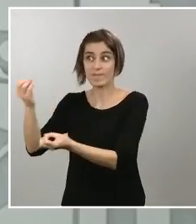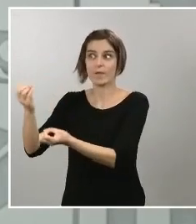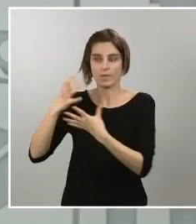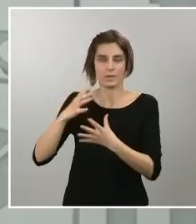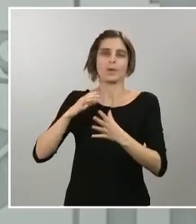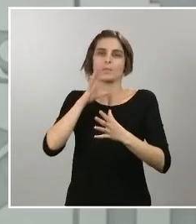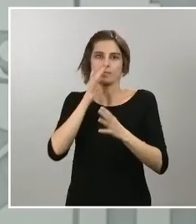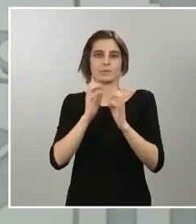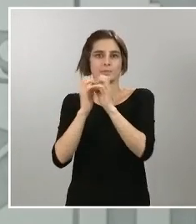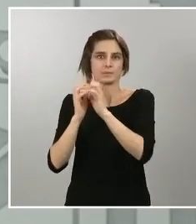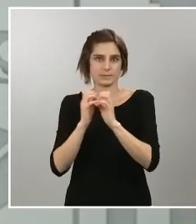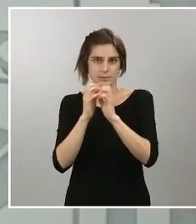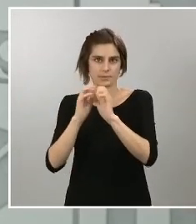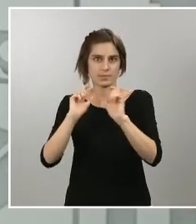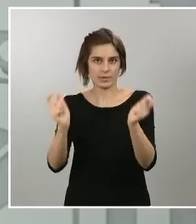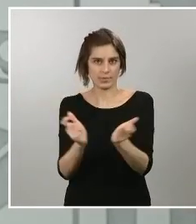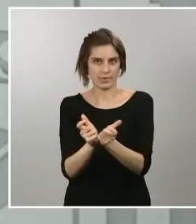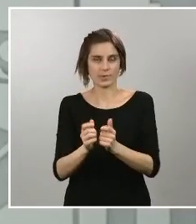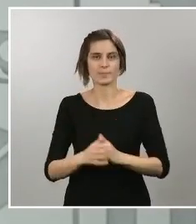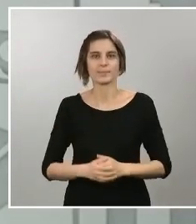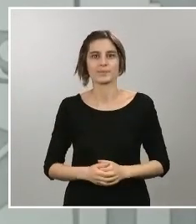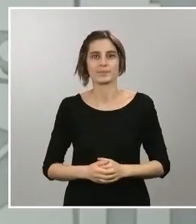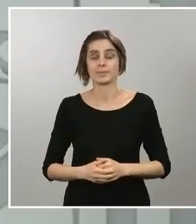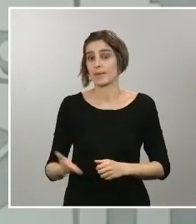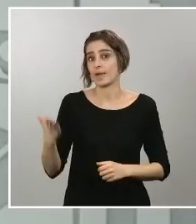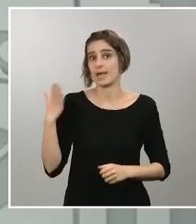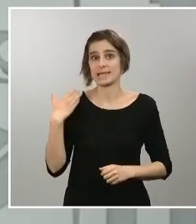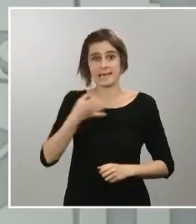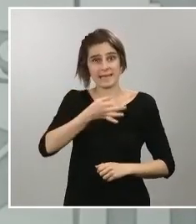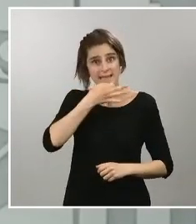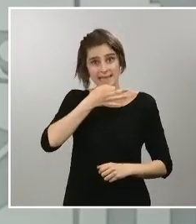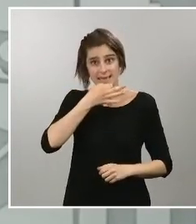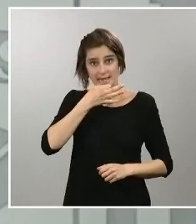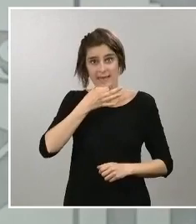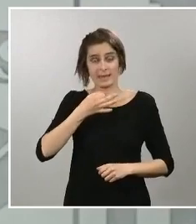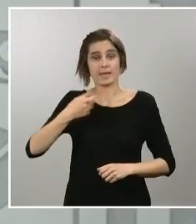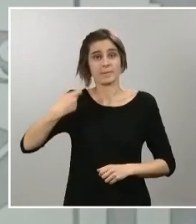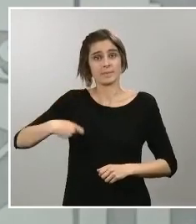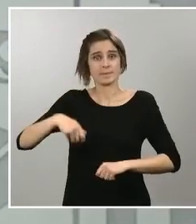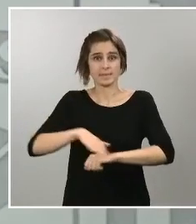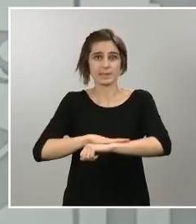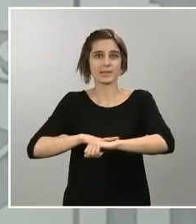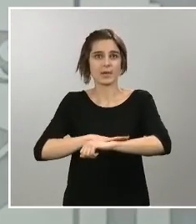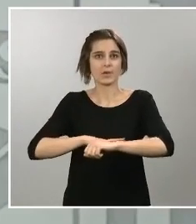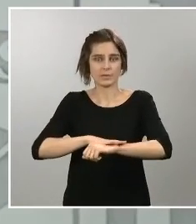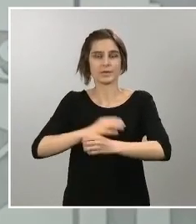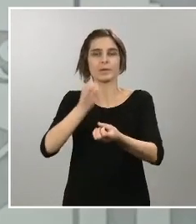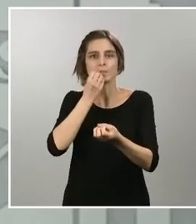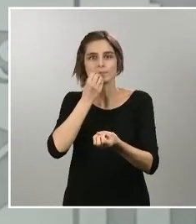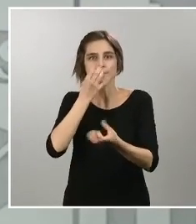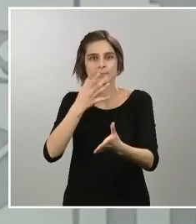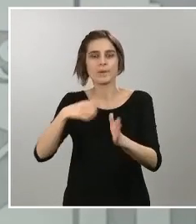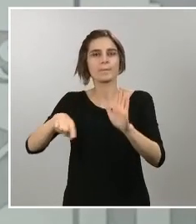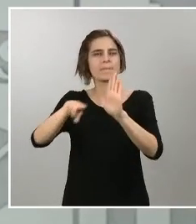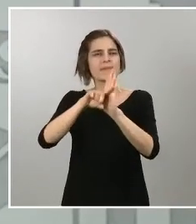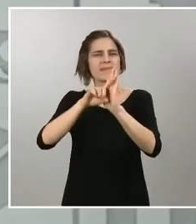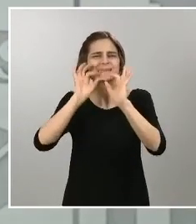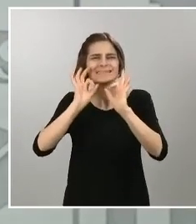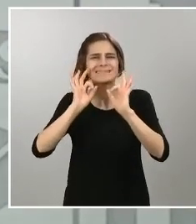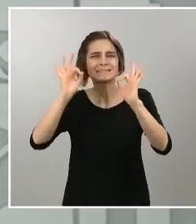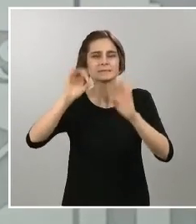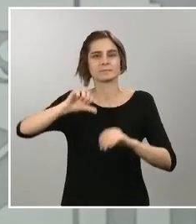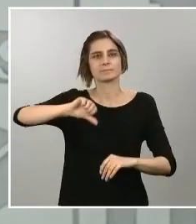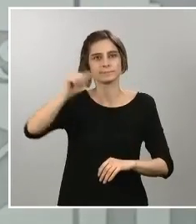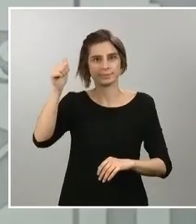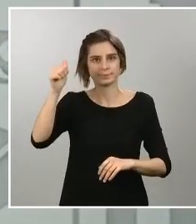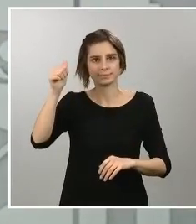mismo del Gobierno, en el día de ayer por la tarde, anunció la aprobación de una medida excepcional que ha cobrado cuerpo en